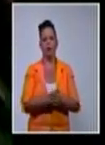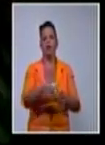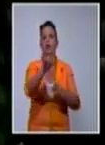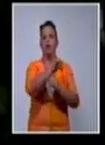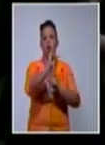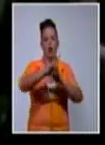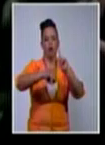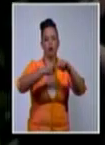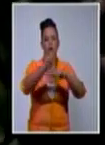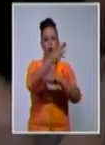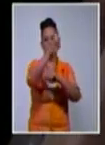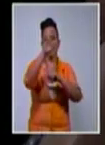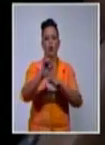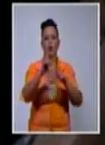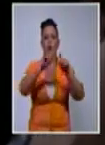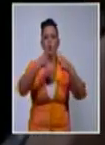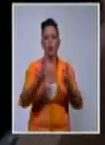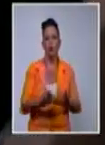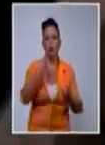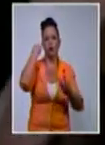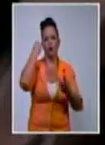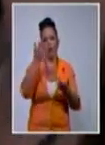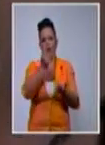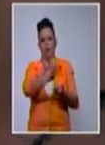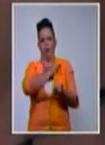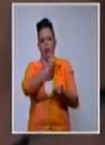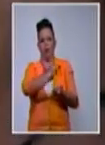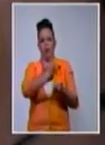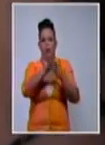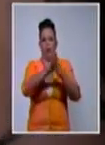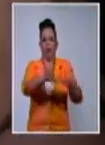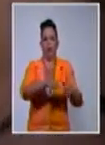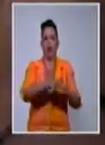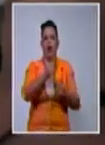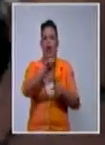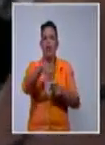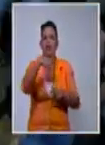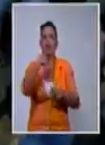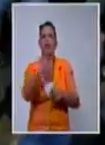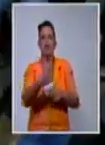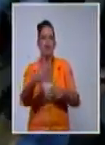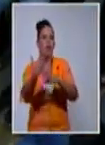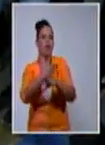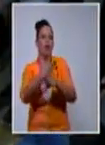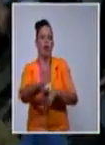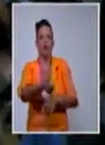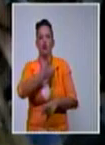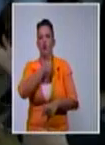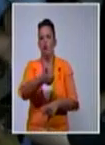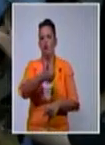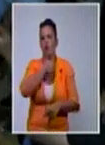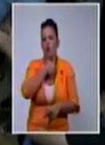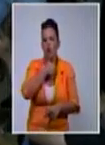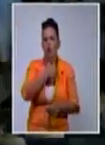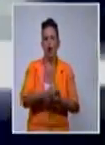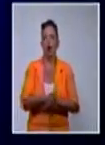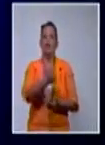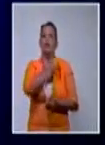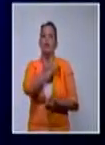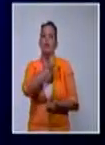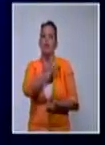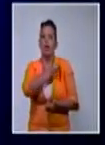manuales de la CIA para la subversión. Representan ideas e inquietudes muy diversas y demandan ser escuchados.